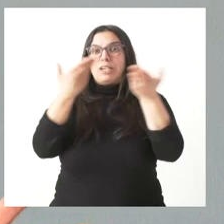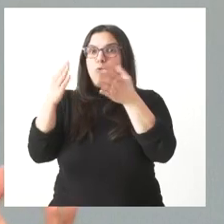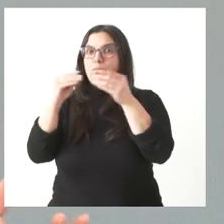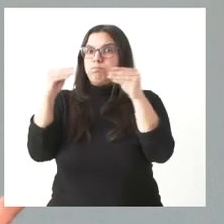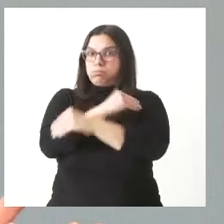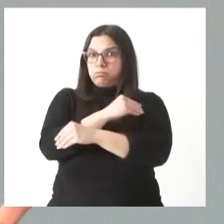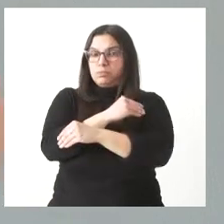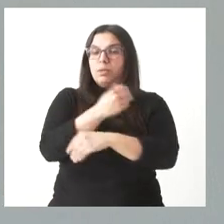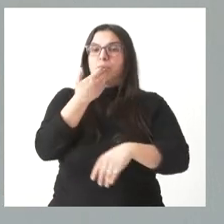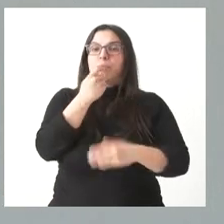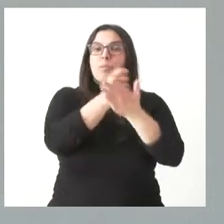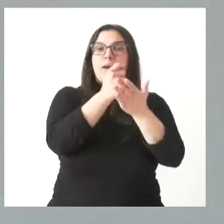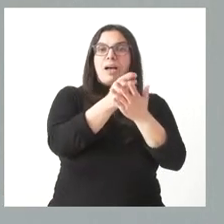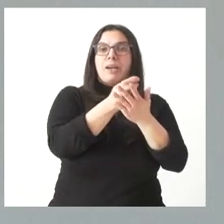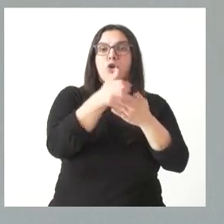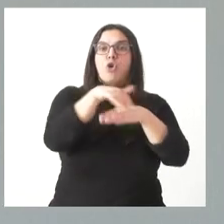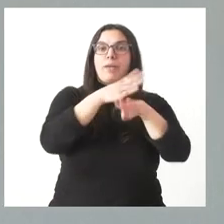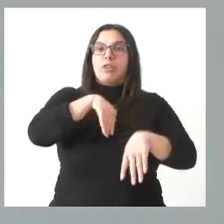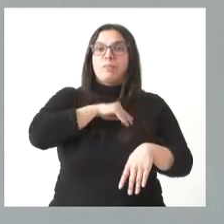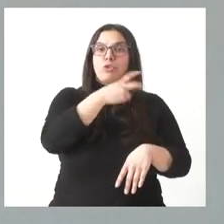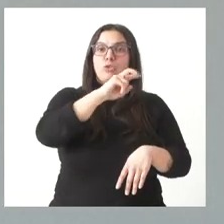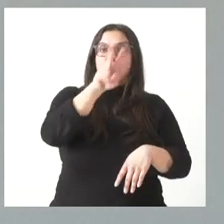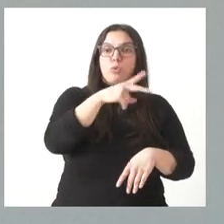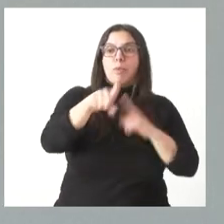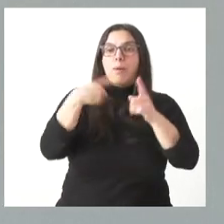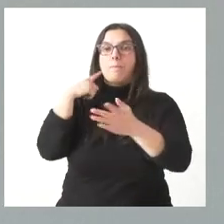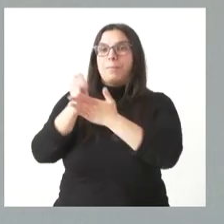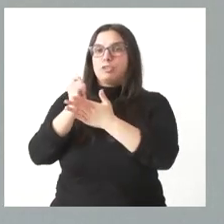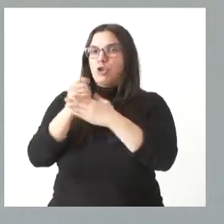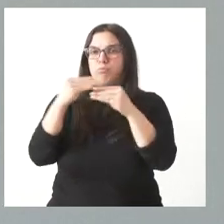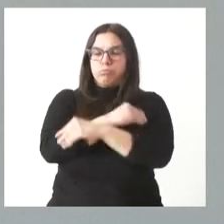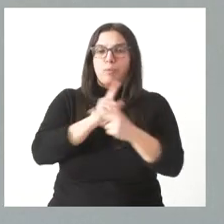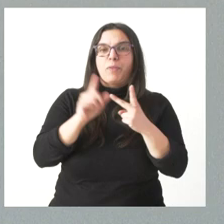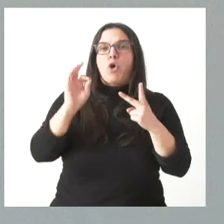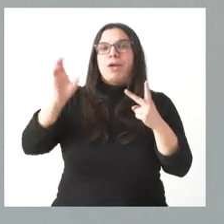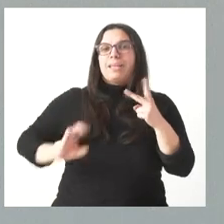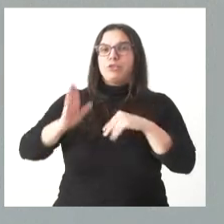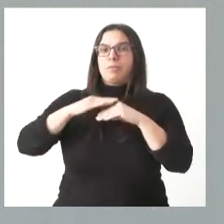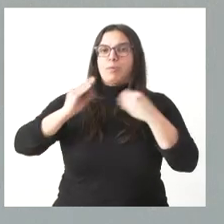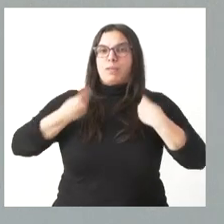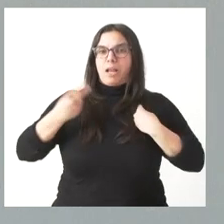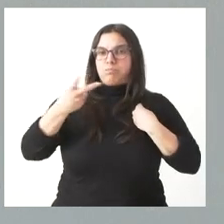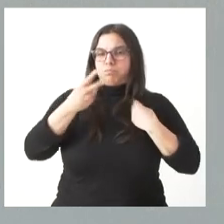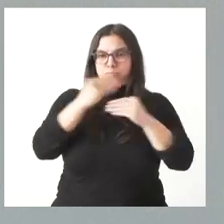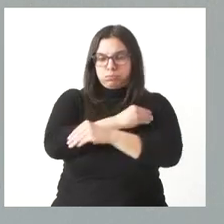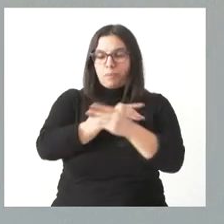Por ejemplo, ese bono de 200 euros es incompatible con la percepción de una pensión o la percepción del ingreso mínimo vital. El bono de nacimiento no es incompatible